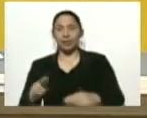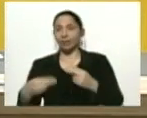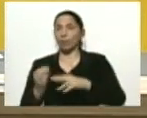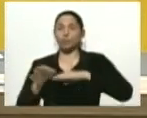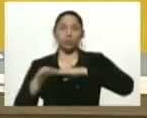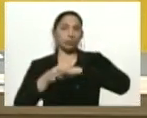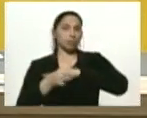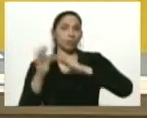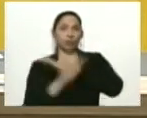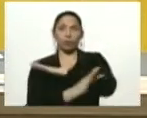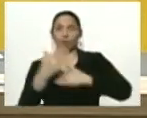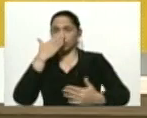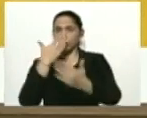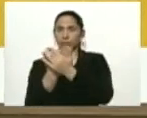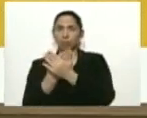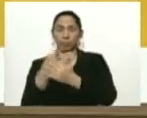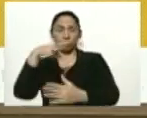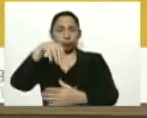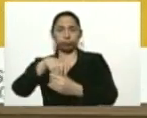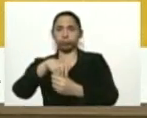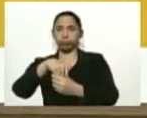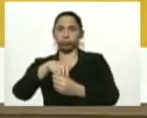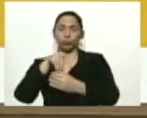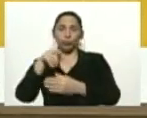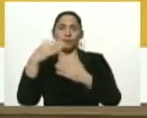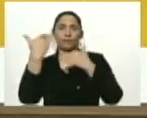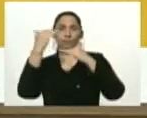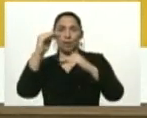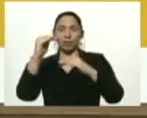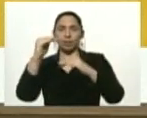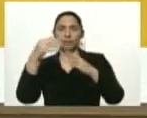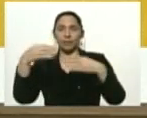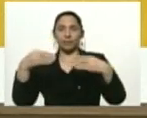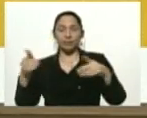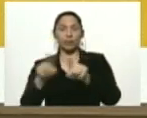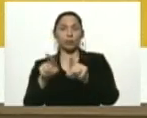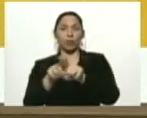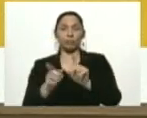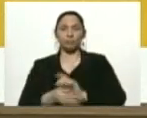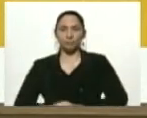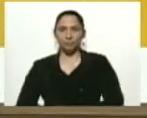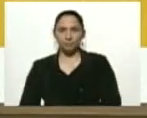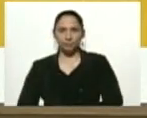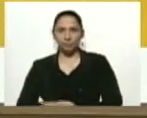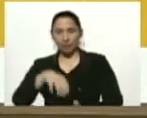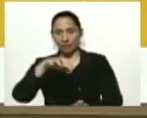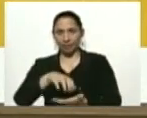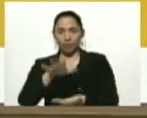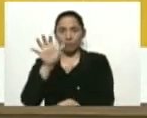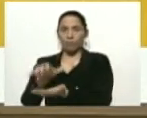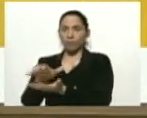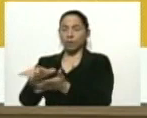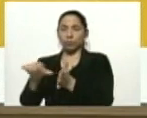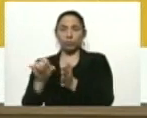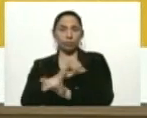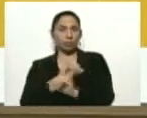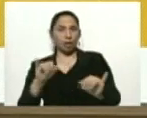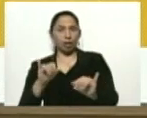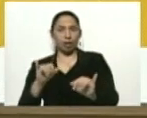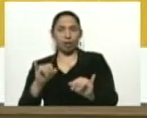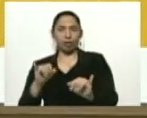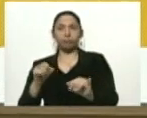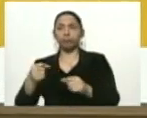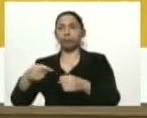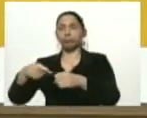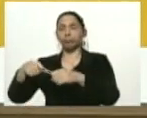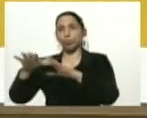municipio fronterizo entra en esta fase. Al igual que el Estado de Nueva Esparta, donde ya se ha levantado el toque